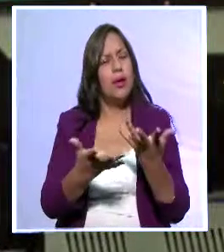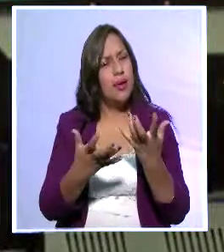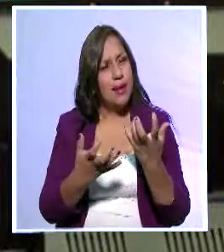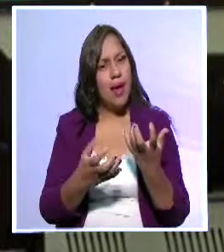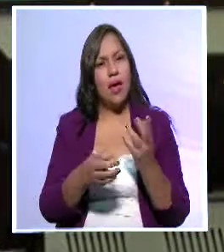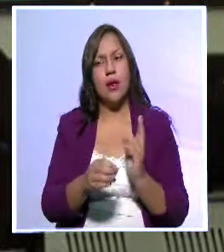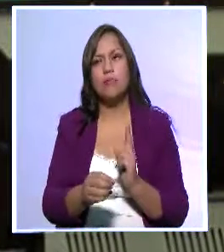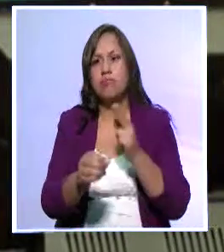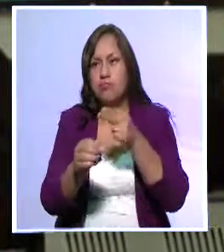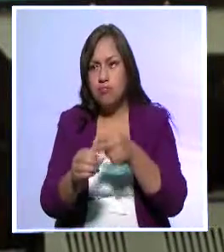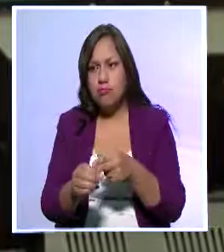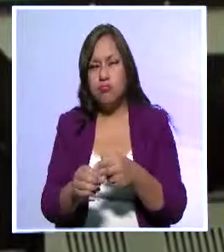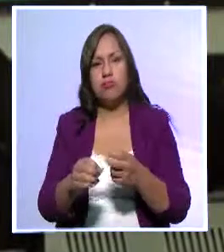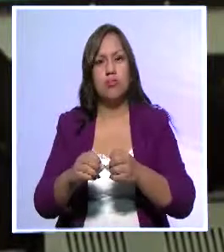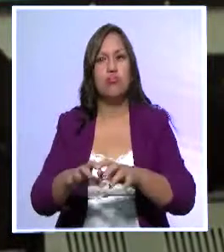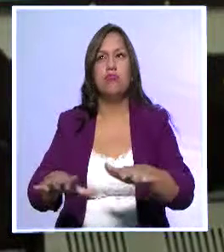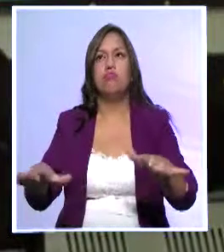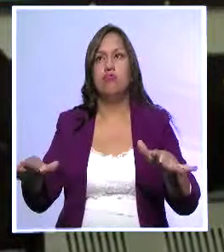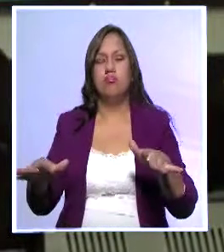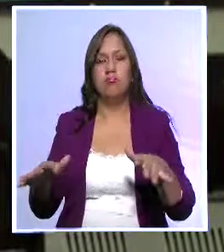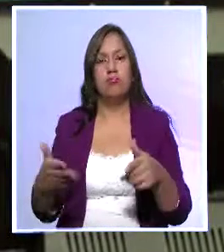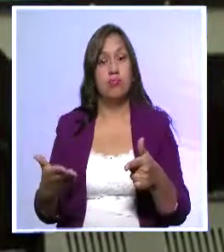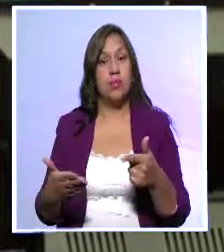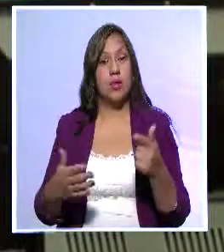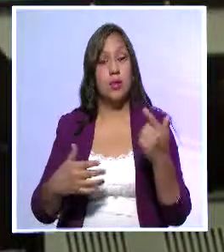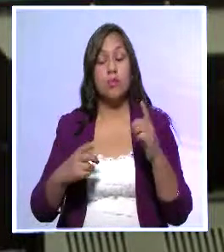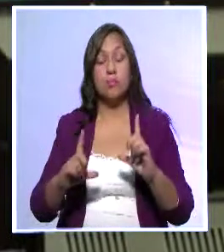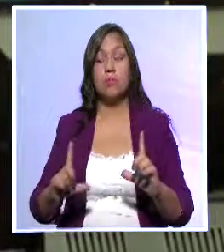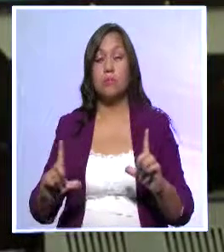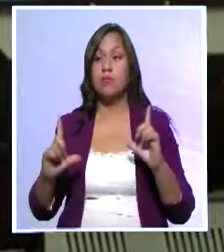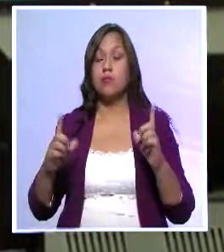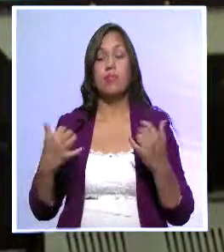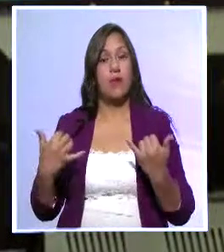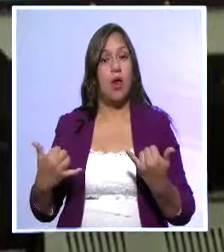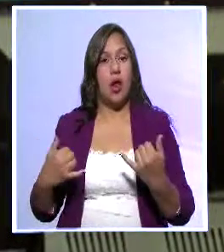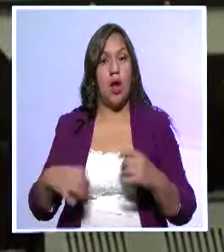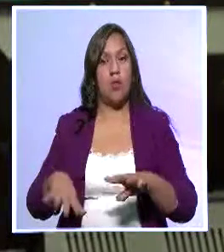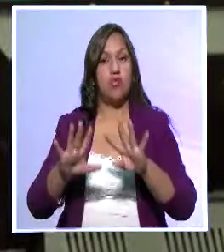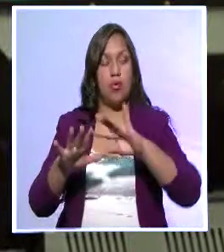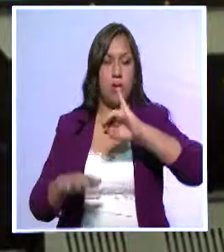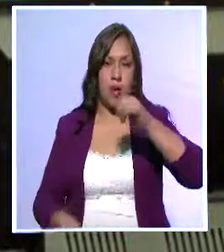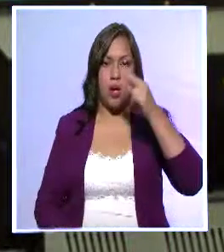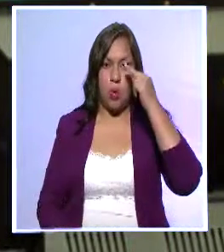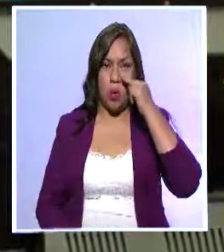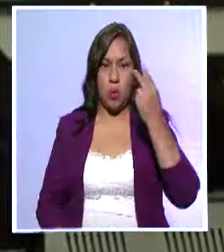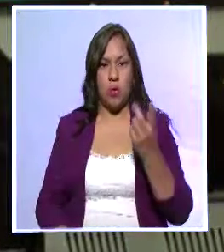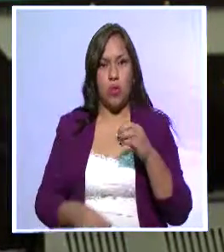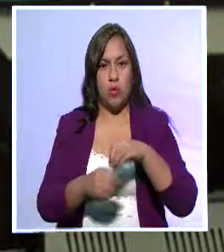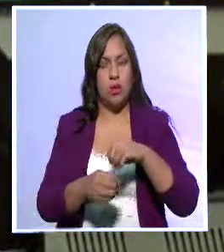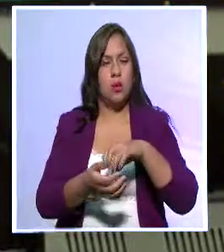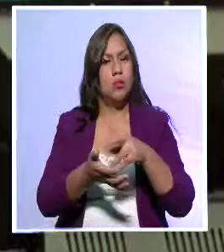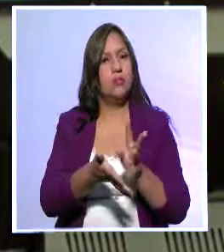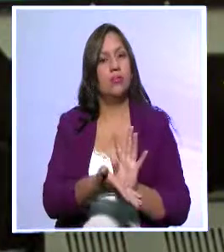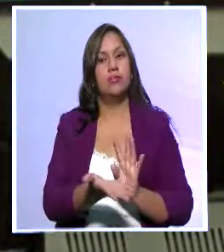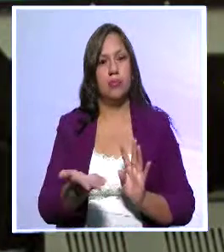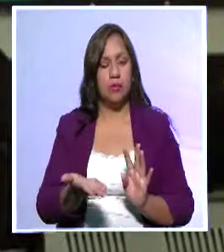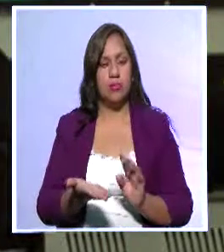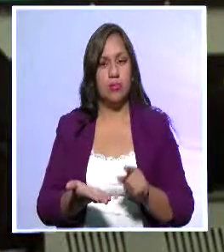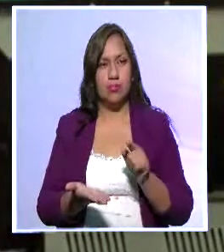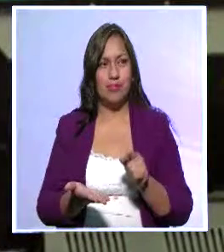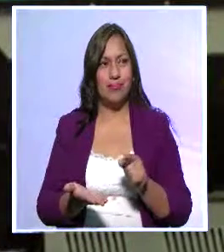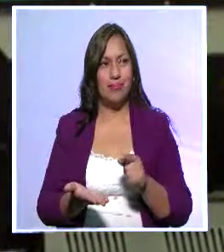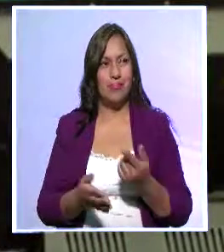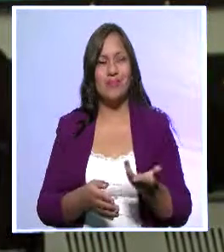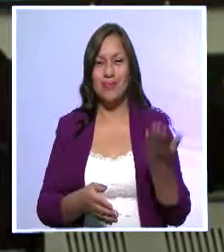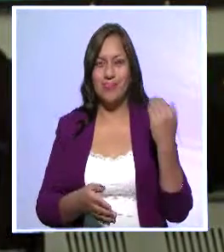amplio y participativo. La presentación pública se realizó hoy 9 de junio en el Salón José Mejía Lequerica, como lo evidenciamos